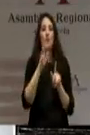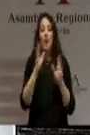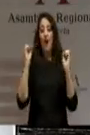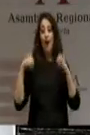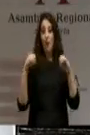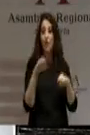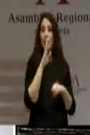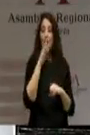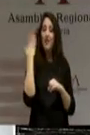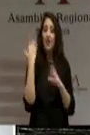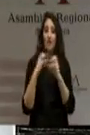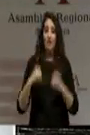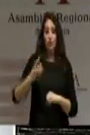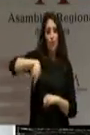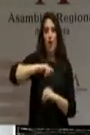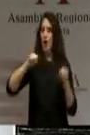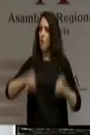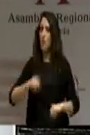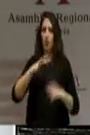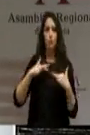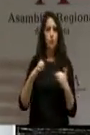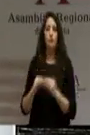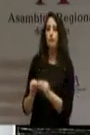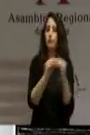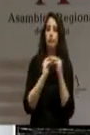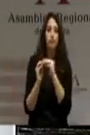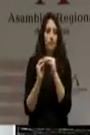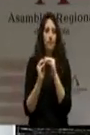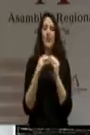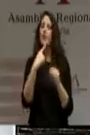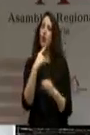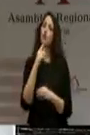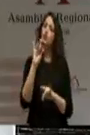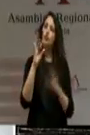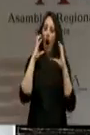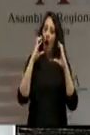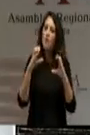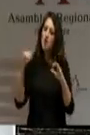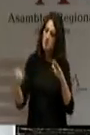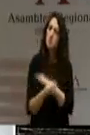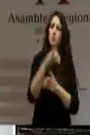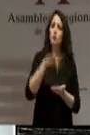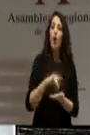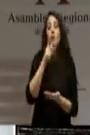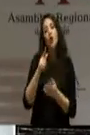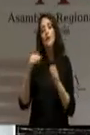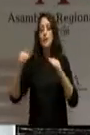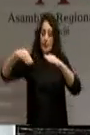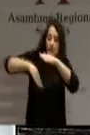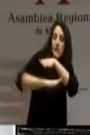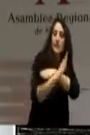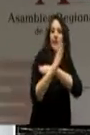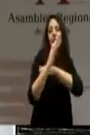suscritos por unanimidad en esta Asamblea. Dijo usted que llegue el AVE, aunque el soterramiento vaya detrás. Ni